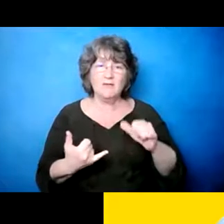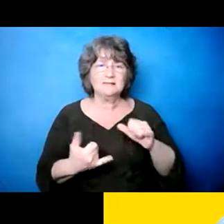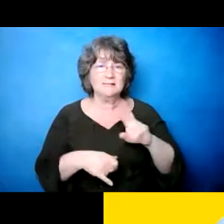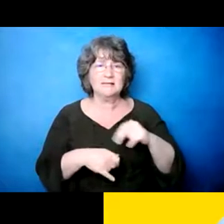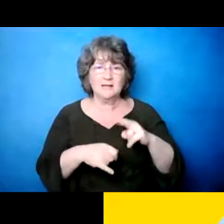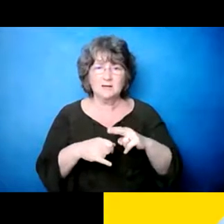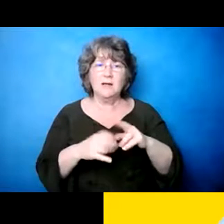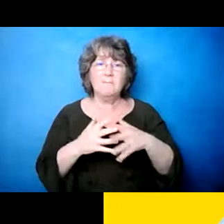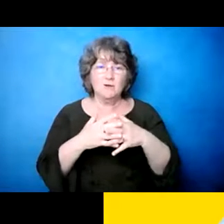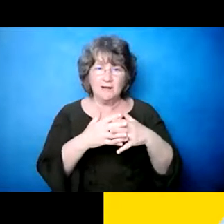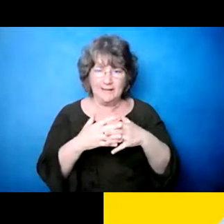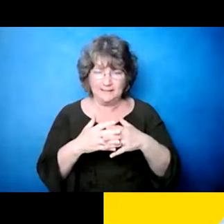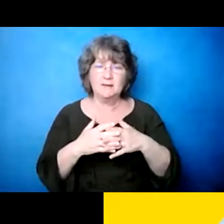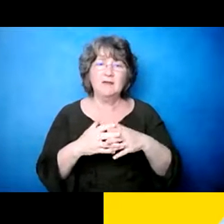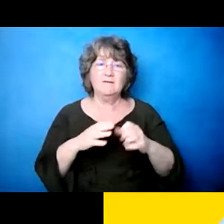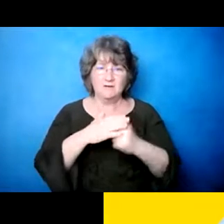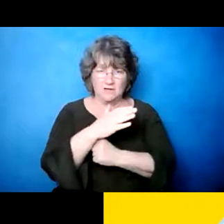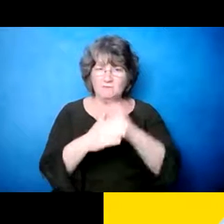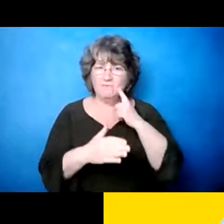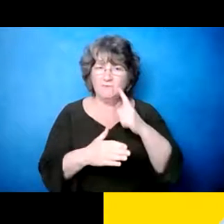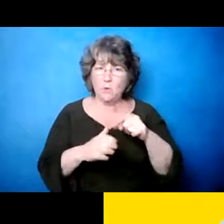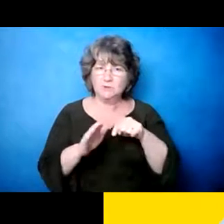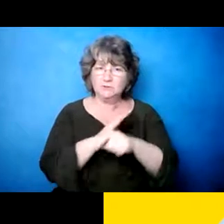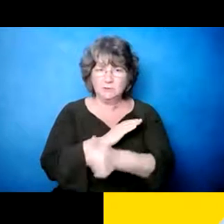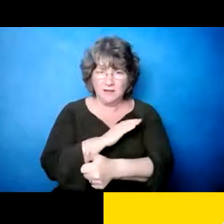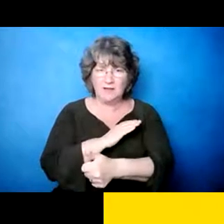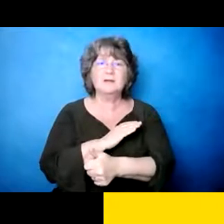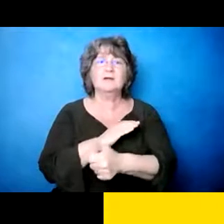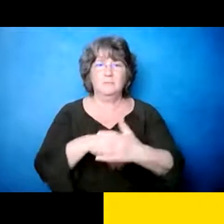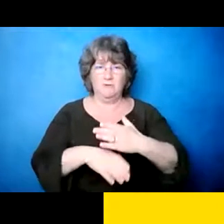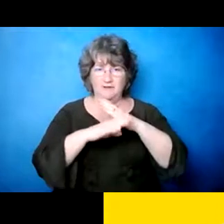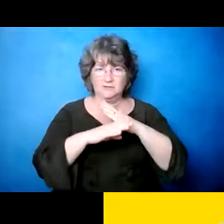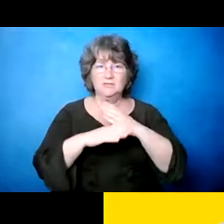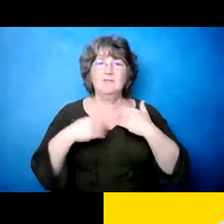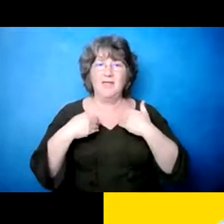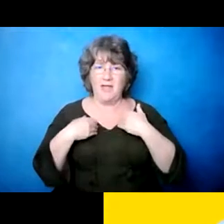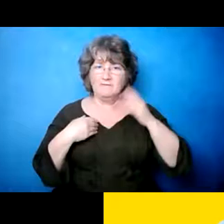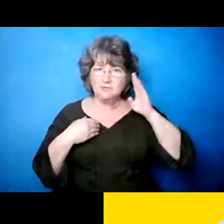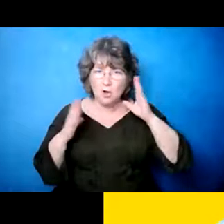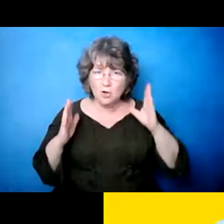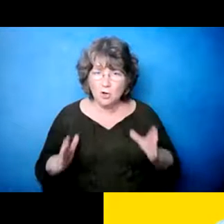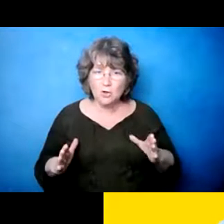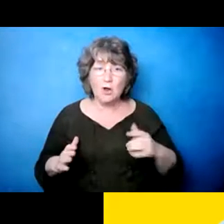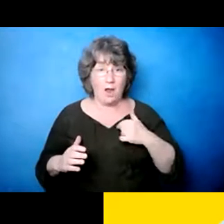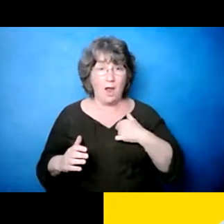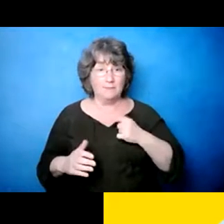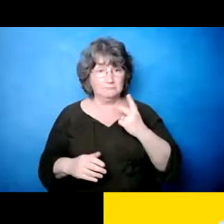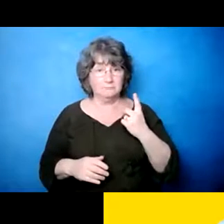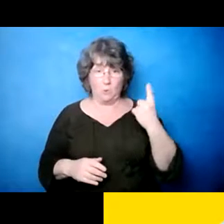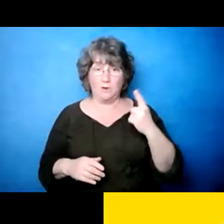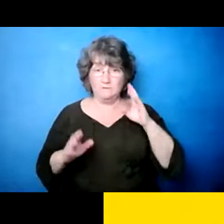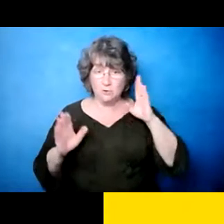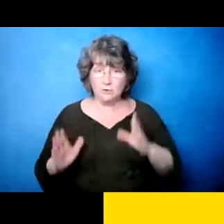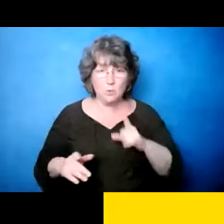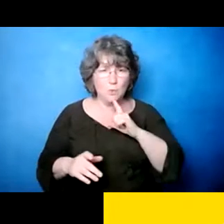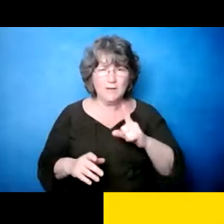eh, la Fundación Americana para Prevención de Suicidio, eh, y, eh, también